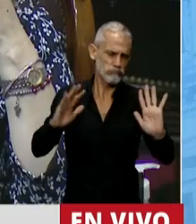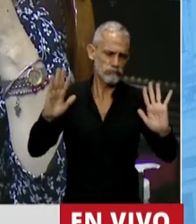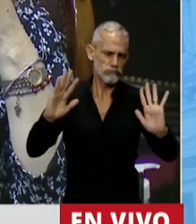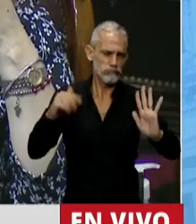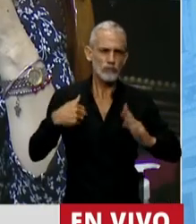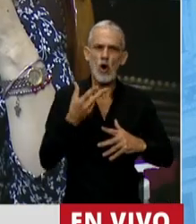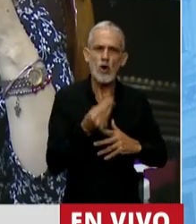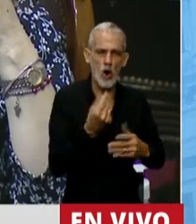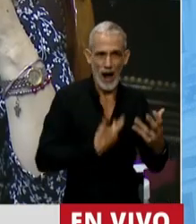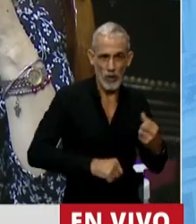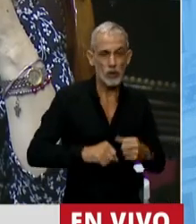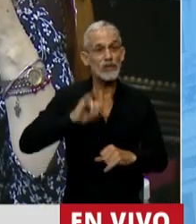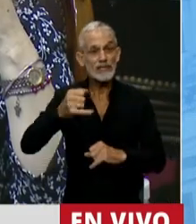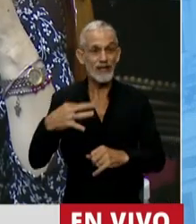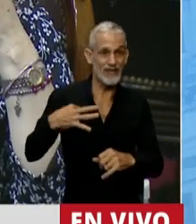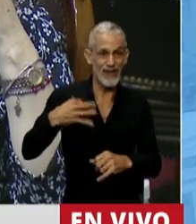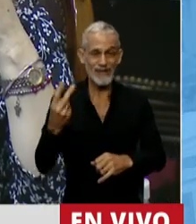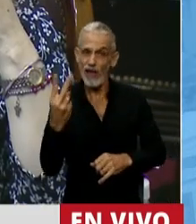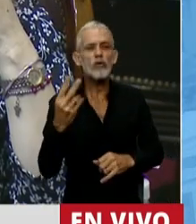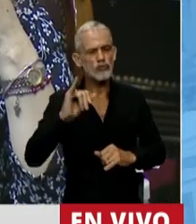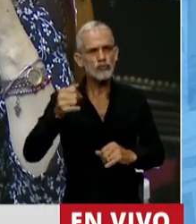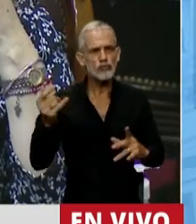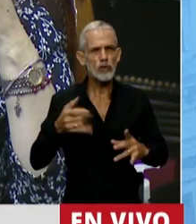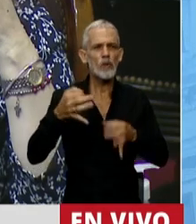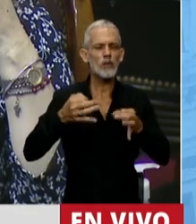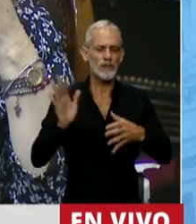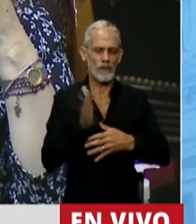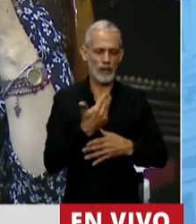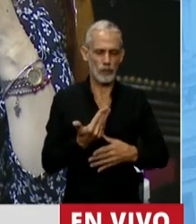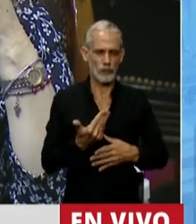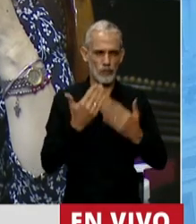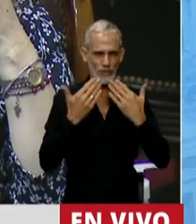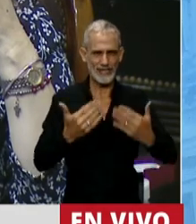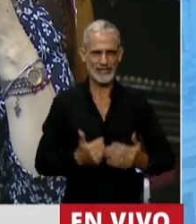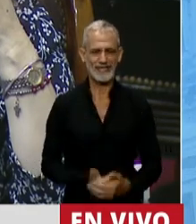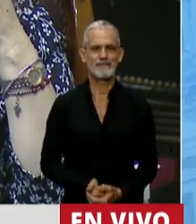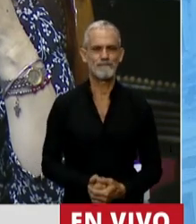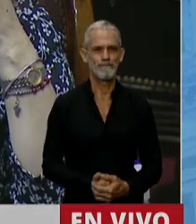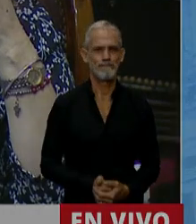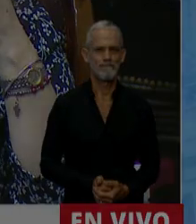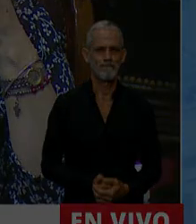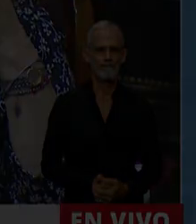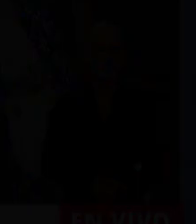aborto, le digo sí a las dos vidas y a una justicia que nos invita a todos. Muchas gracias, señor presidente. Muchas gracias, diputada Casedes.